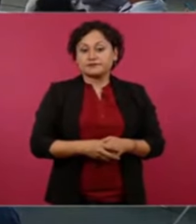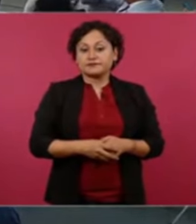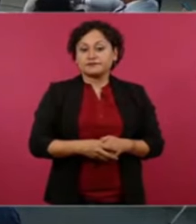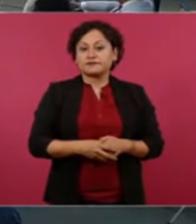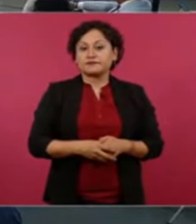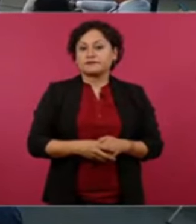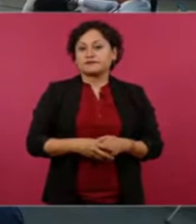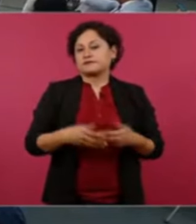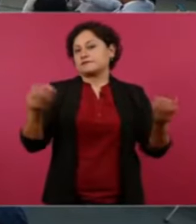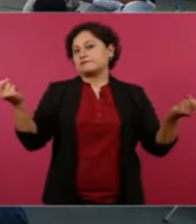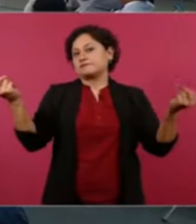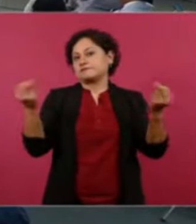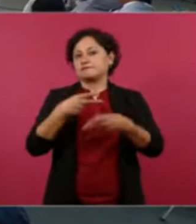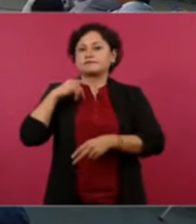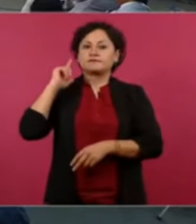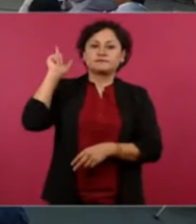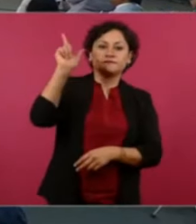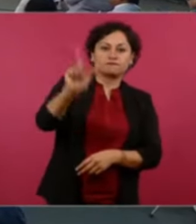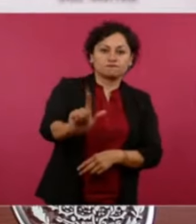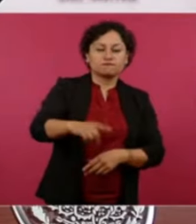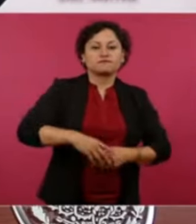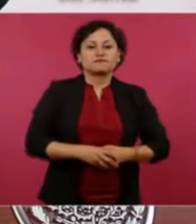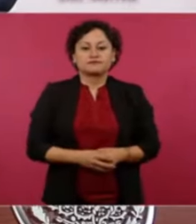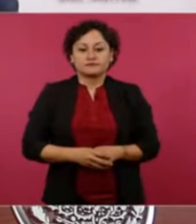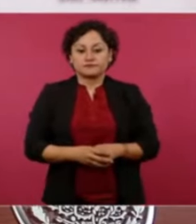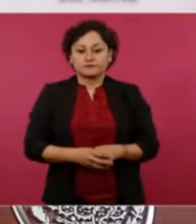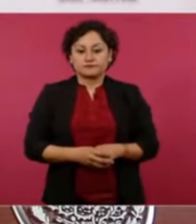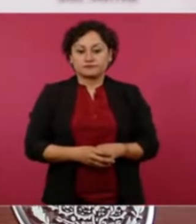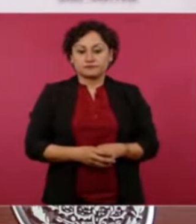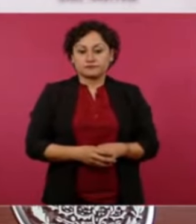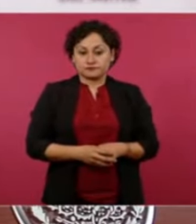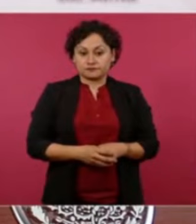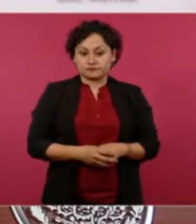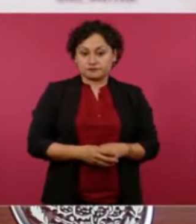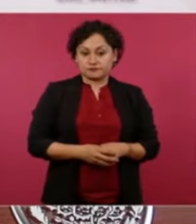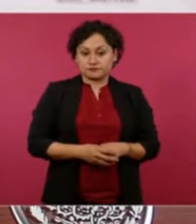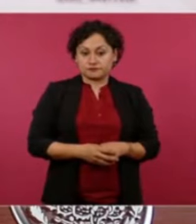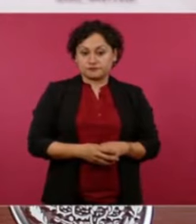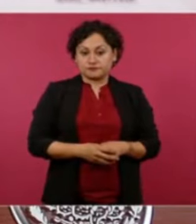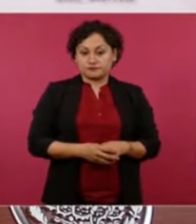hasta lunes hasta ¿hoy qué va a ser el presidente?